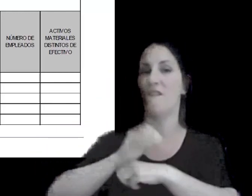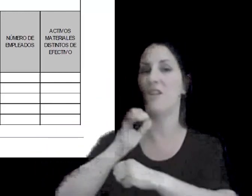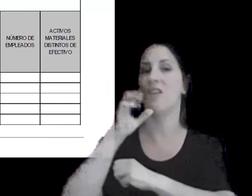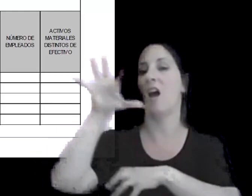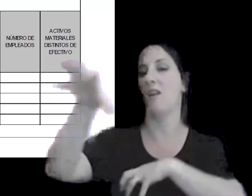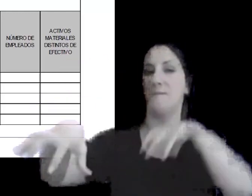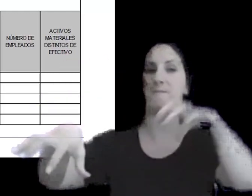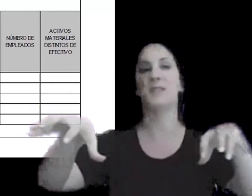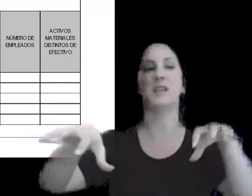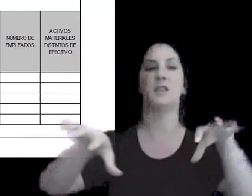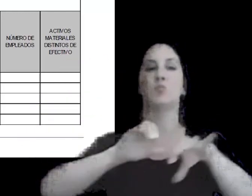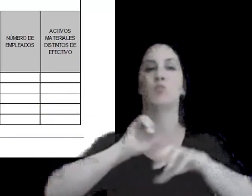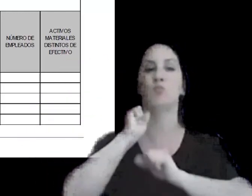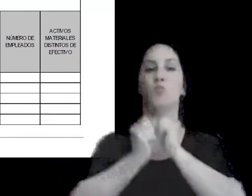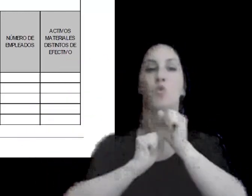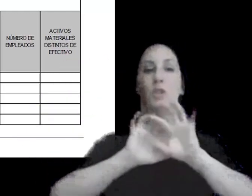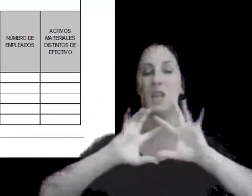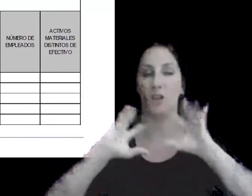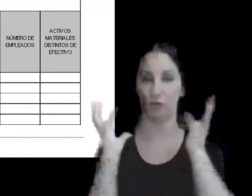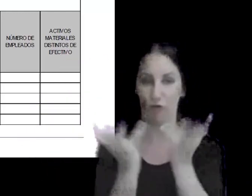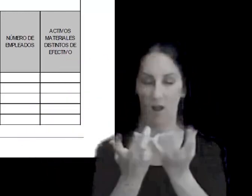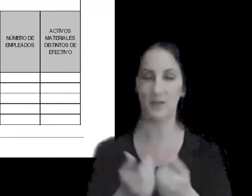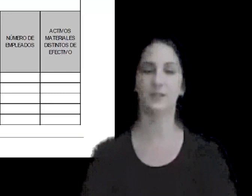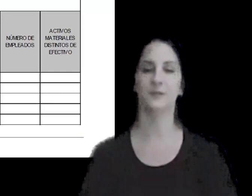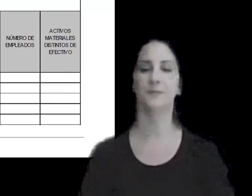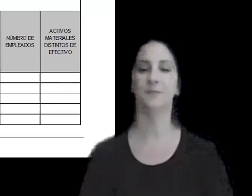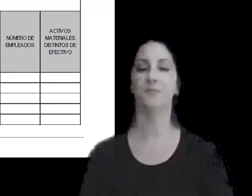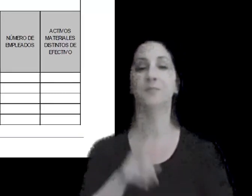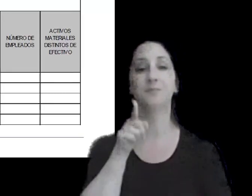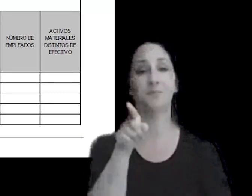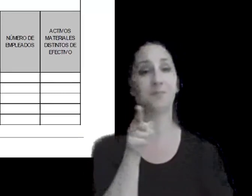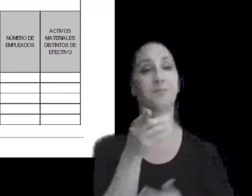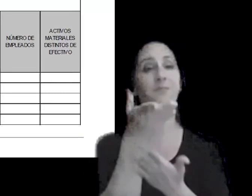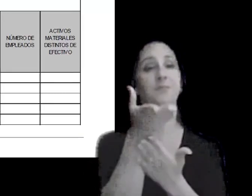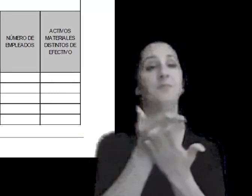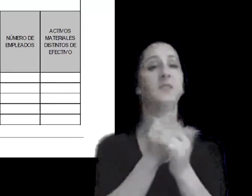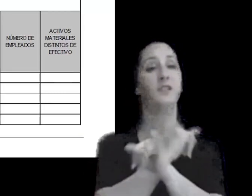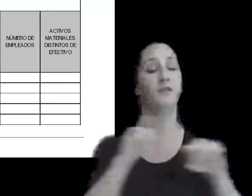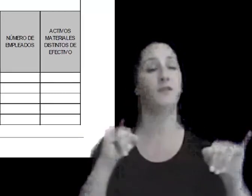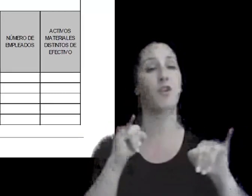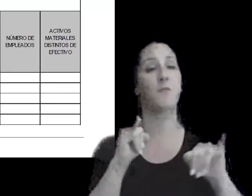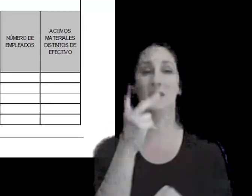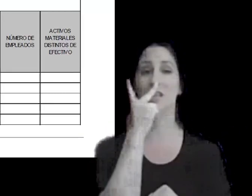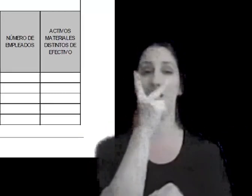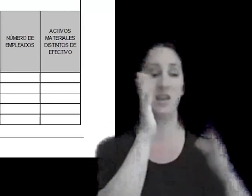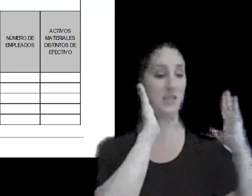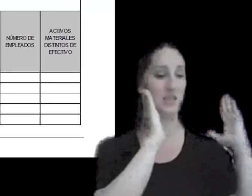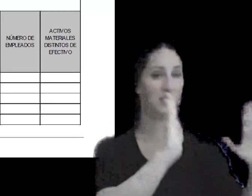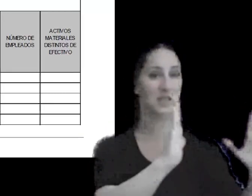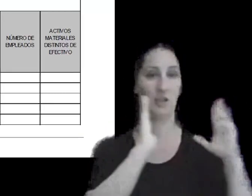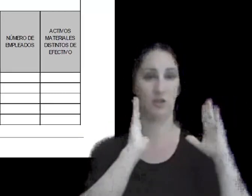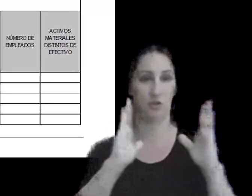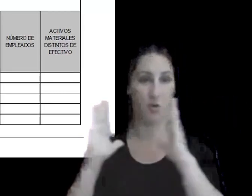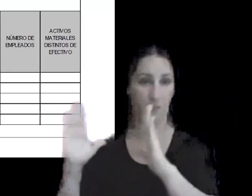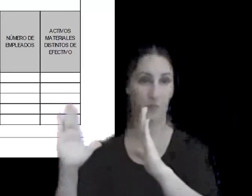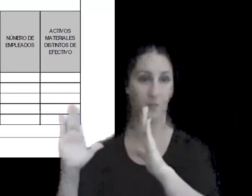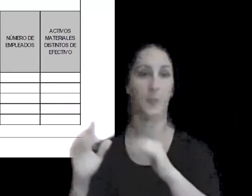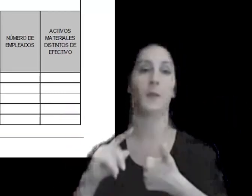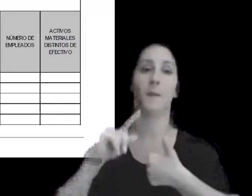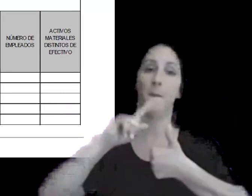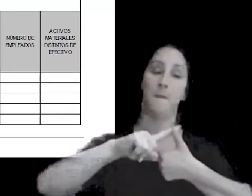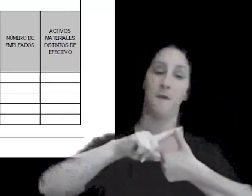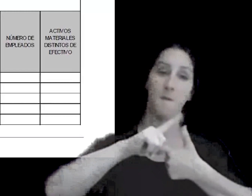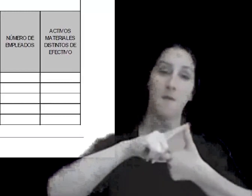multinacionales este informe tiene tres secciones la primera sección se relaciona con